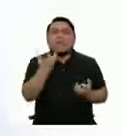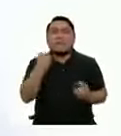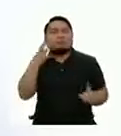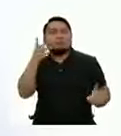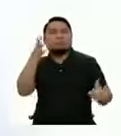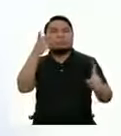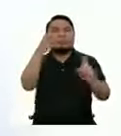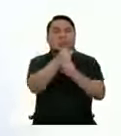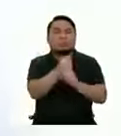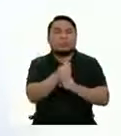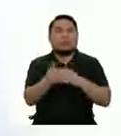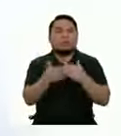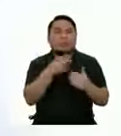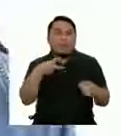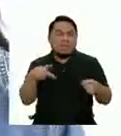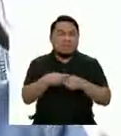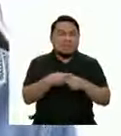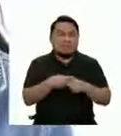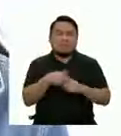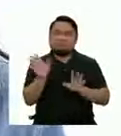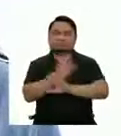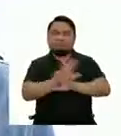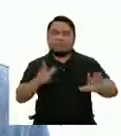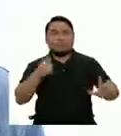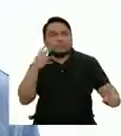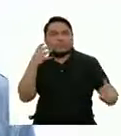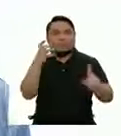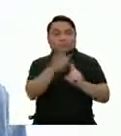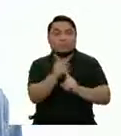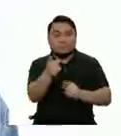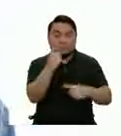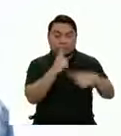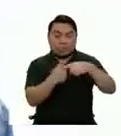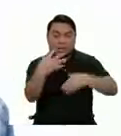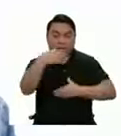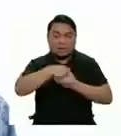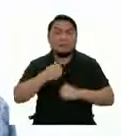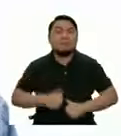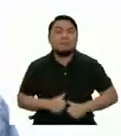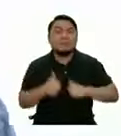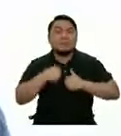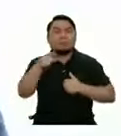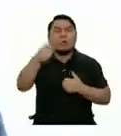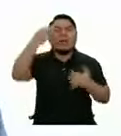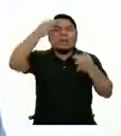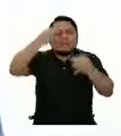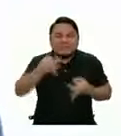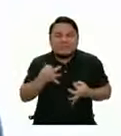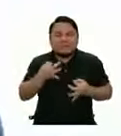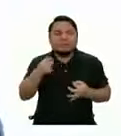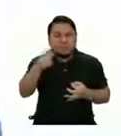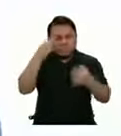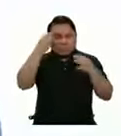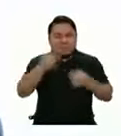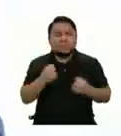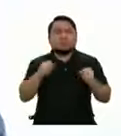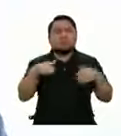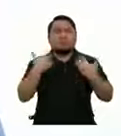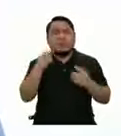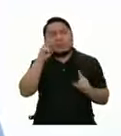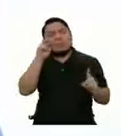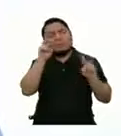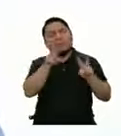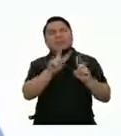queremos Sin detenernos Sumar a nuestras vidas El valor de la determinación Nos permitirá mirar